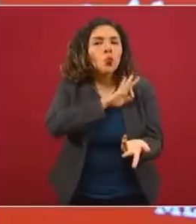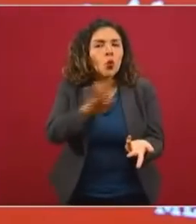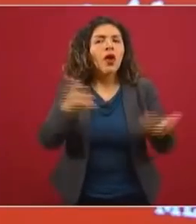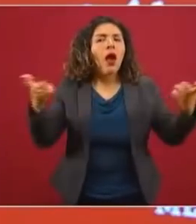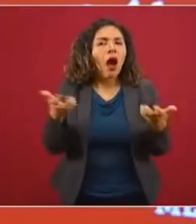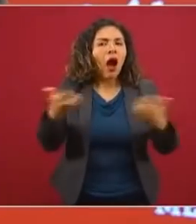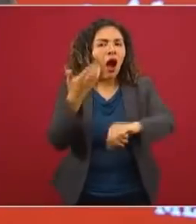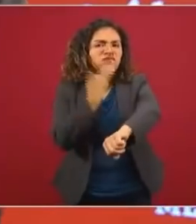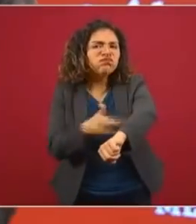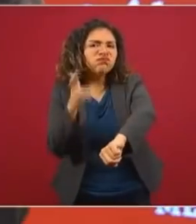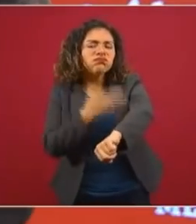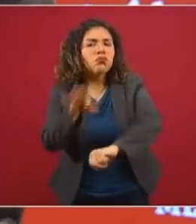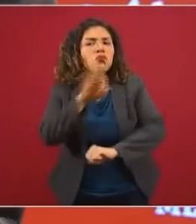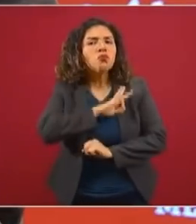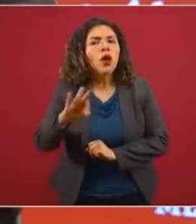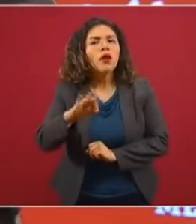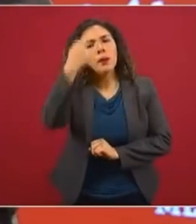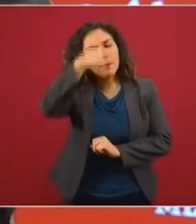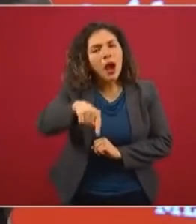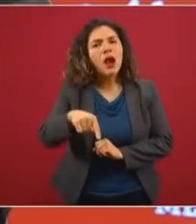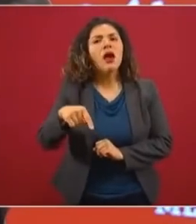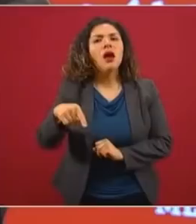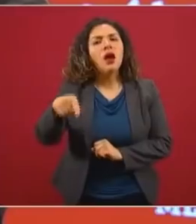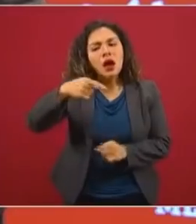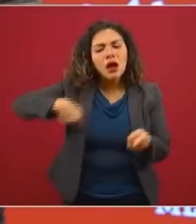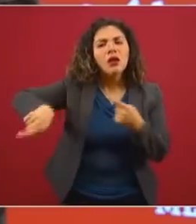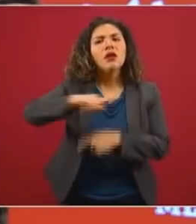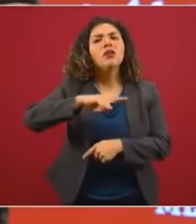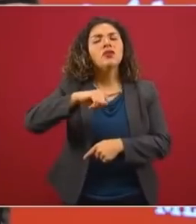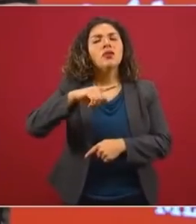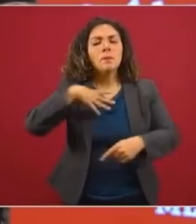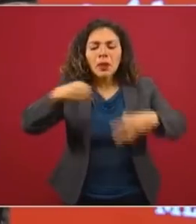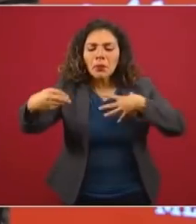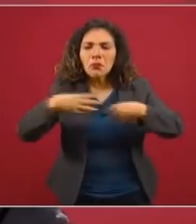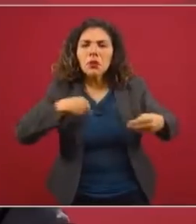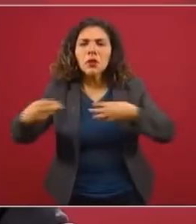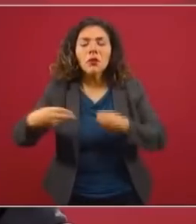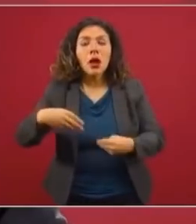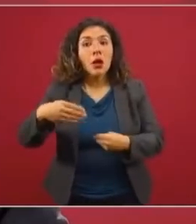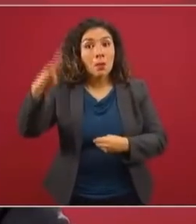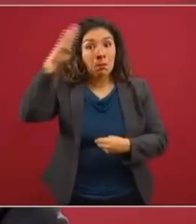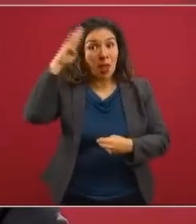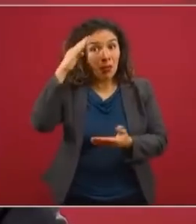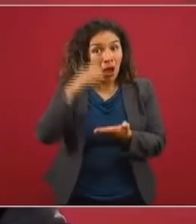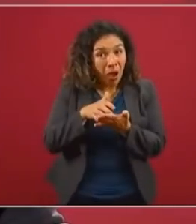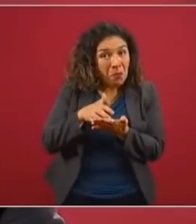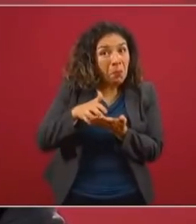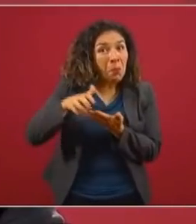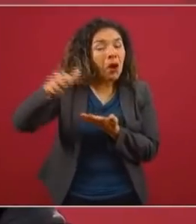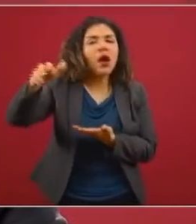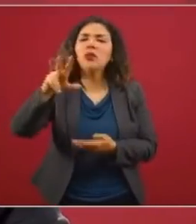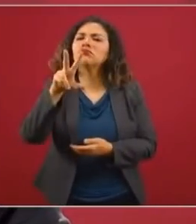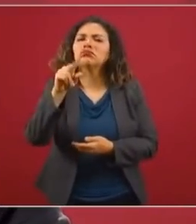que el contagio no se dé con